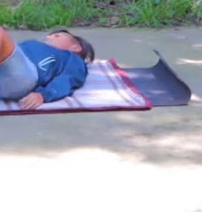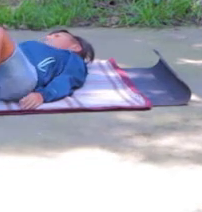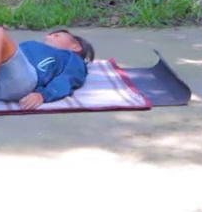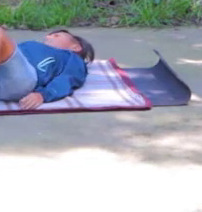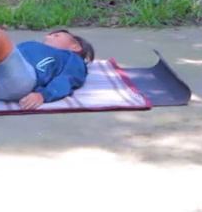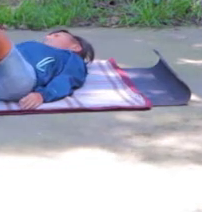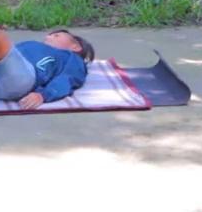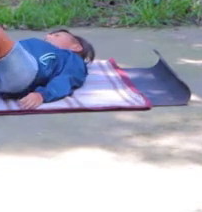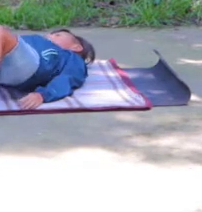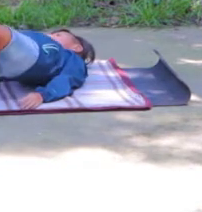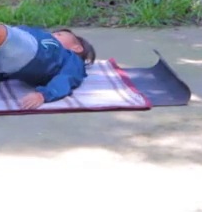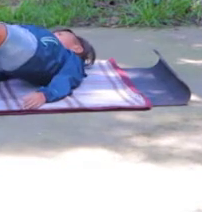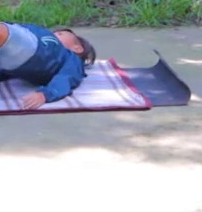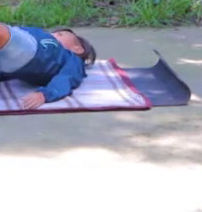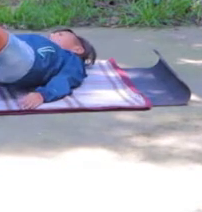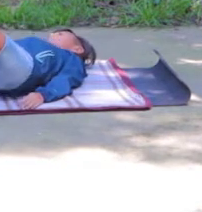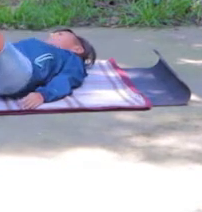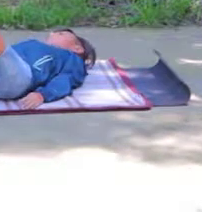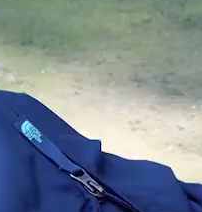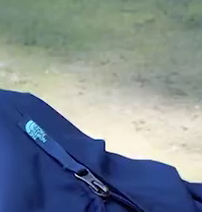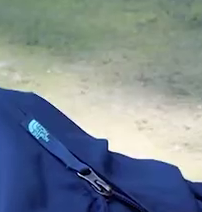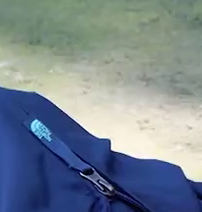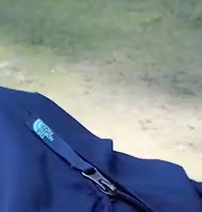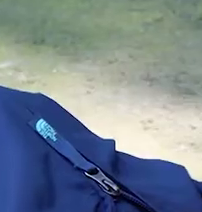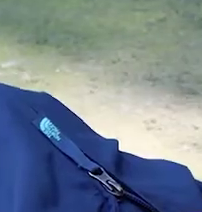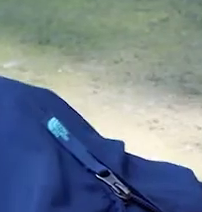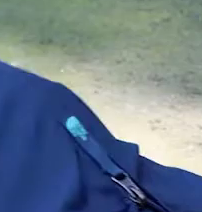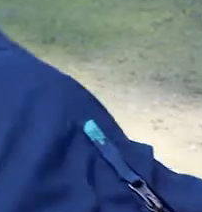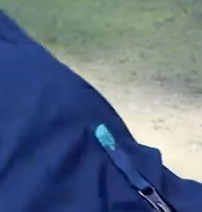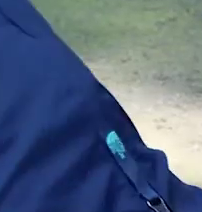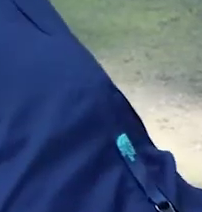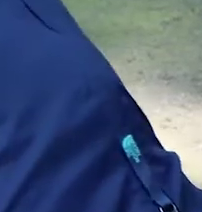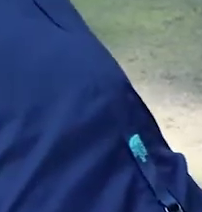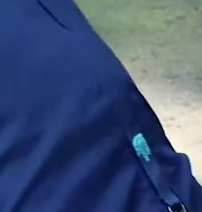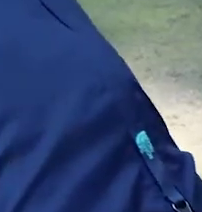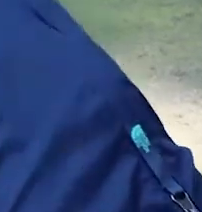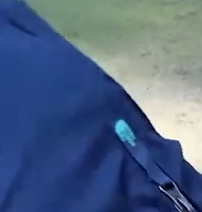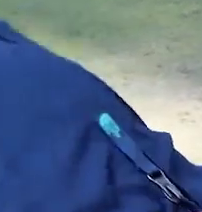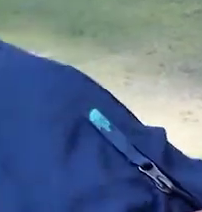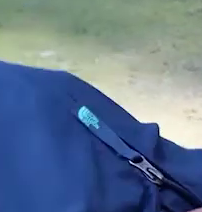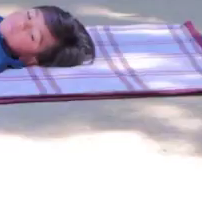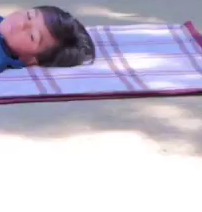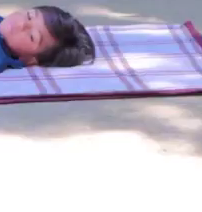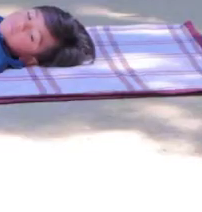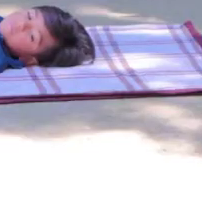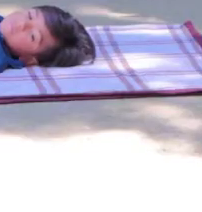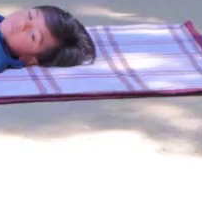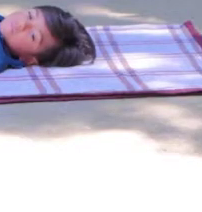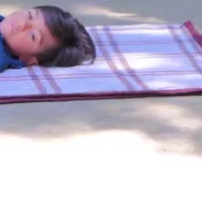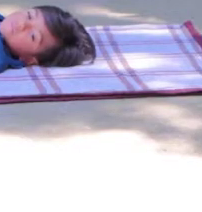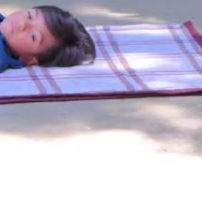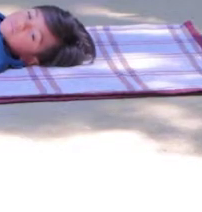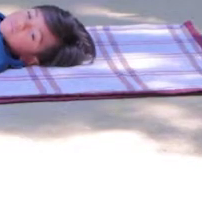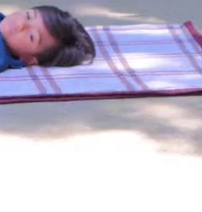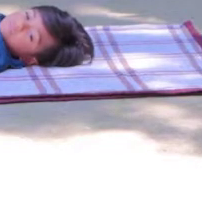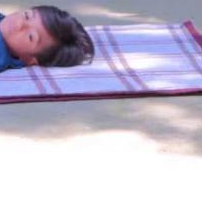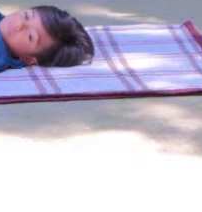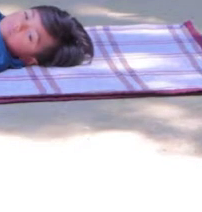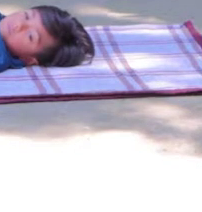juntos elevando la cadera elevamos cadera y bajamos respiramos